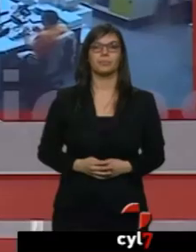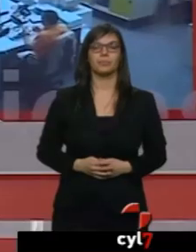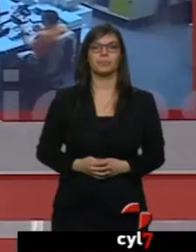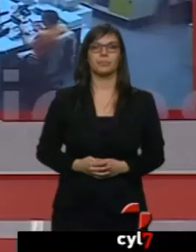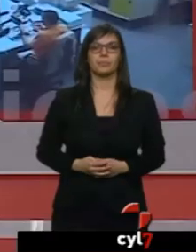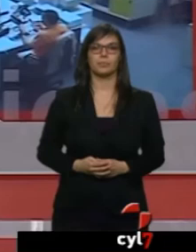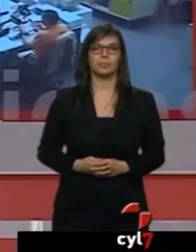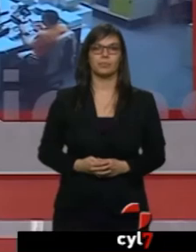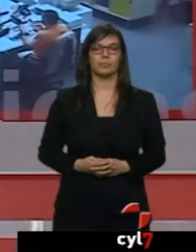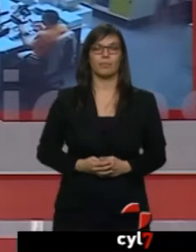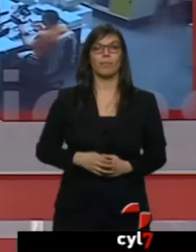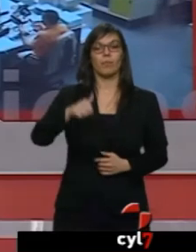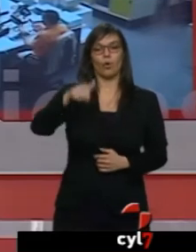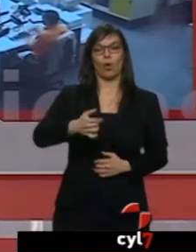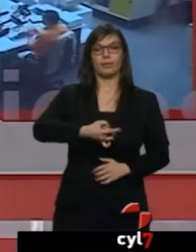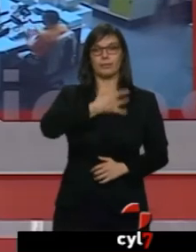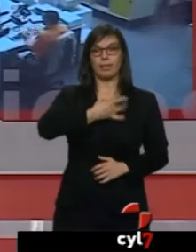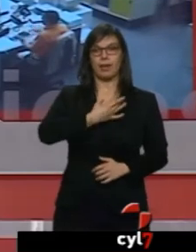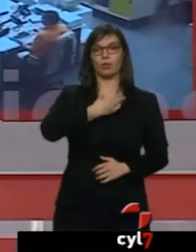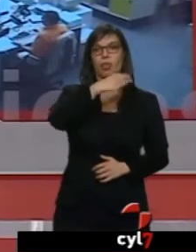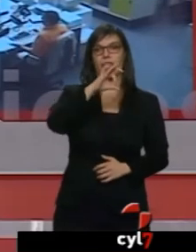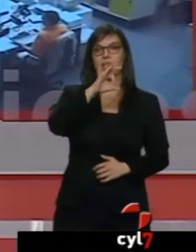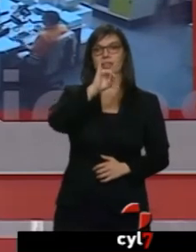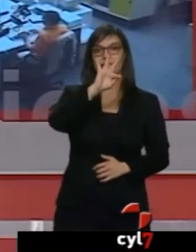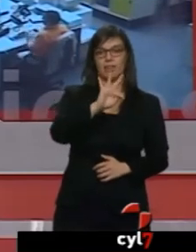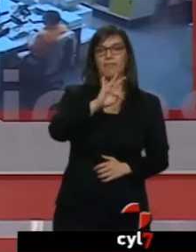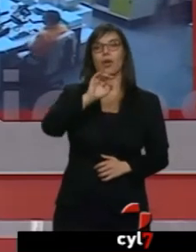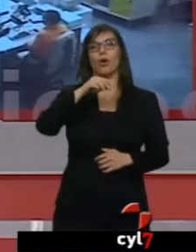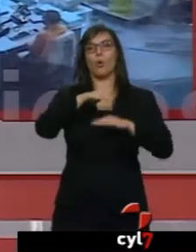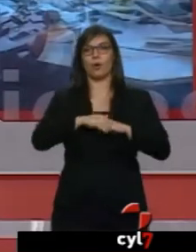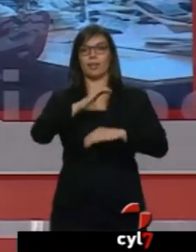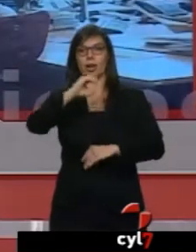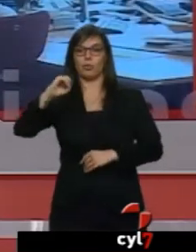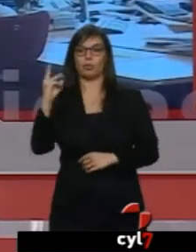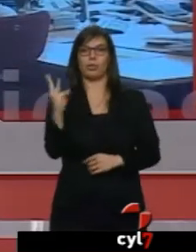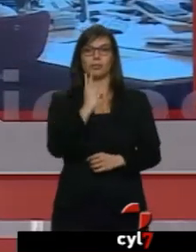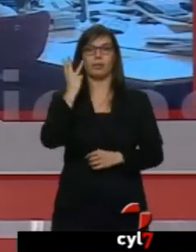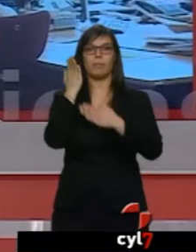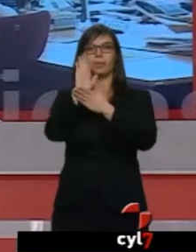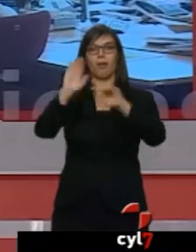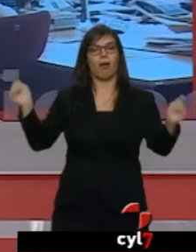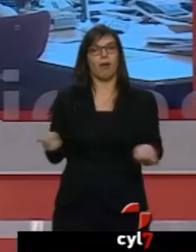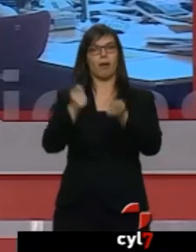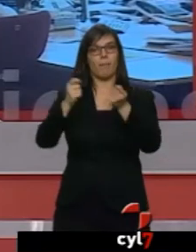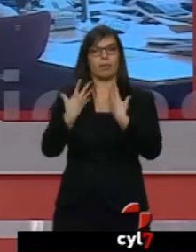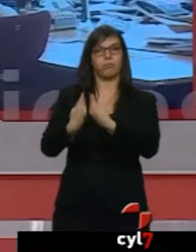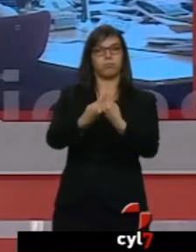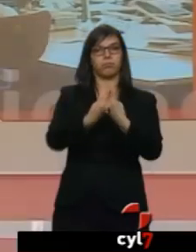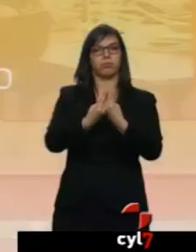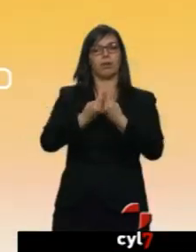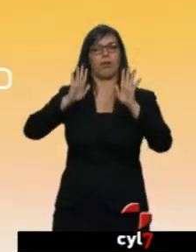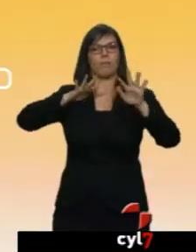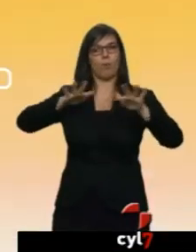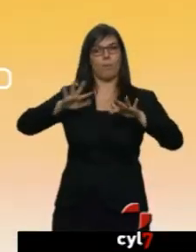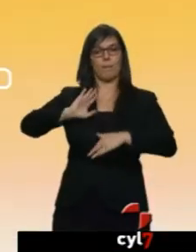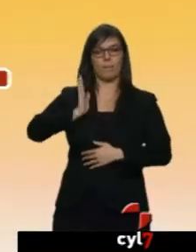Hoy, los sindicatos CESIF, UGT y Comisiones Obreras presentan una campaña conjunta de movilizaciones para mañana martes y